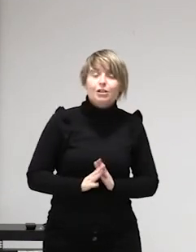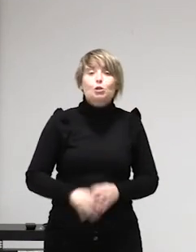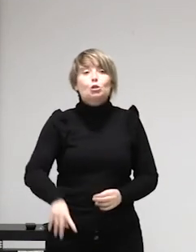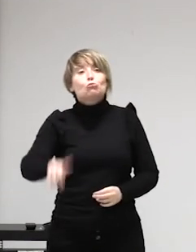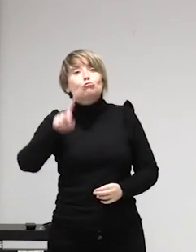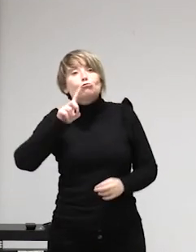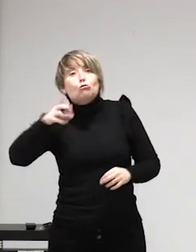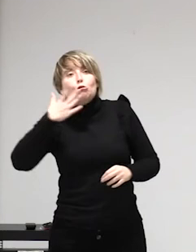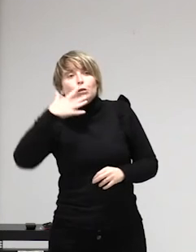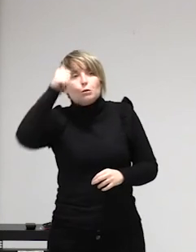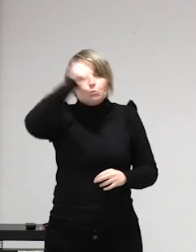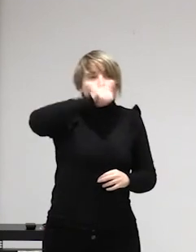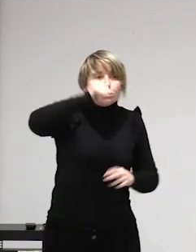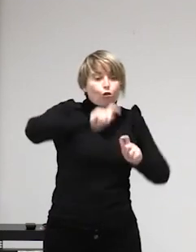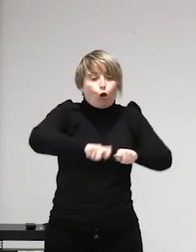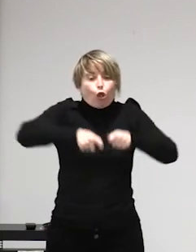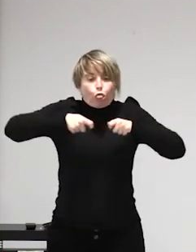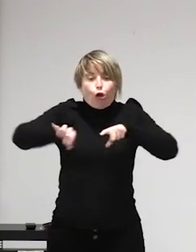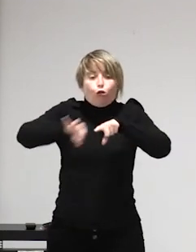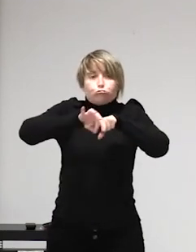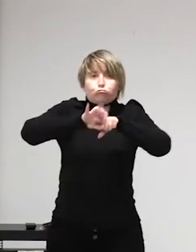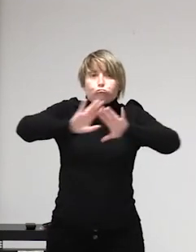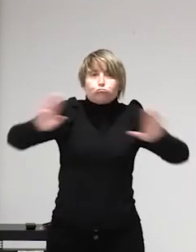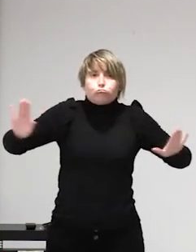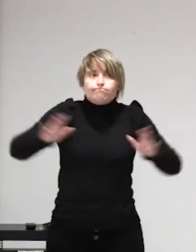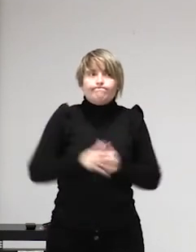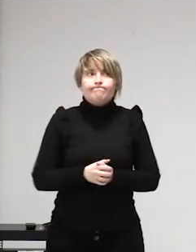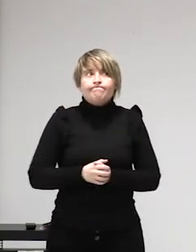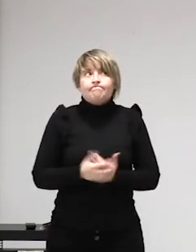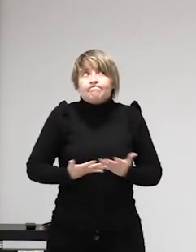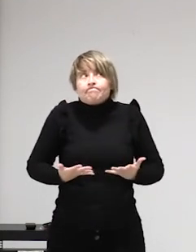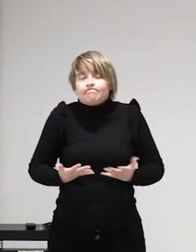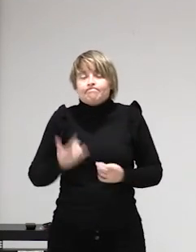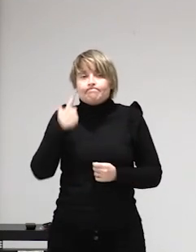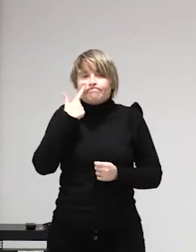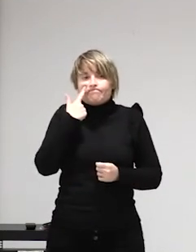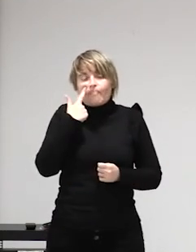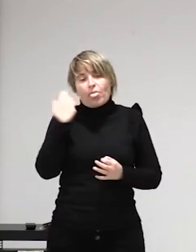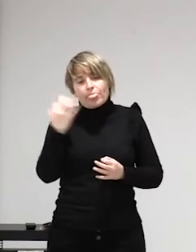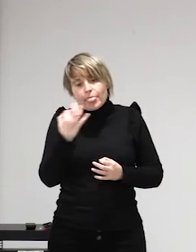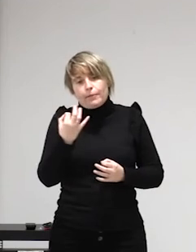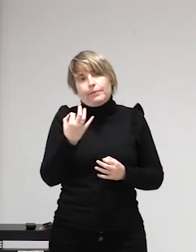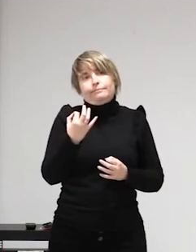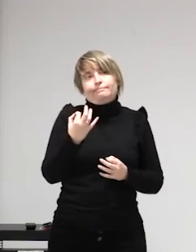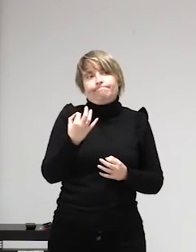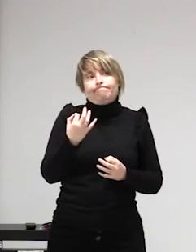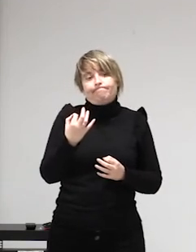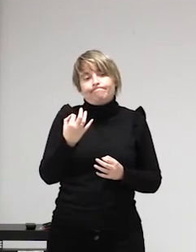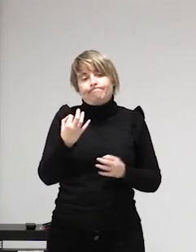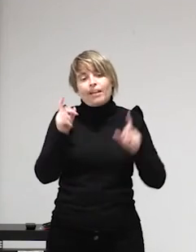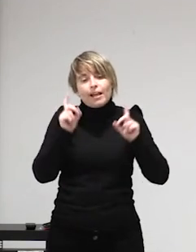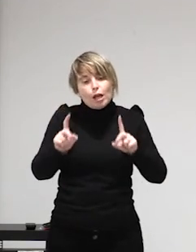de que bueno las condiciones en las que se graba lo que se paga etcétera y el porno no es un